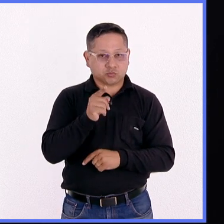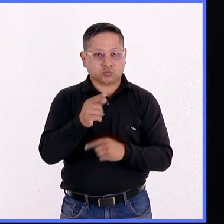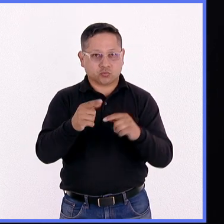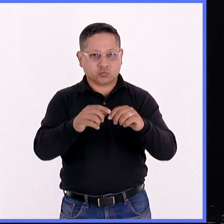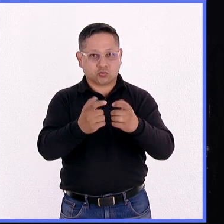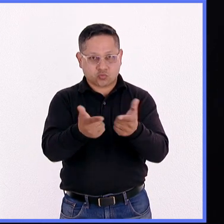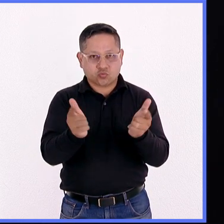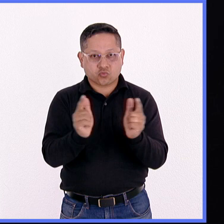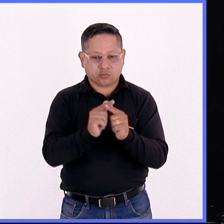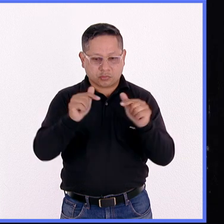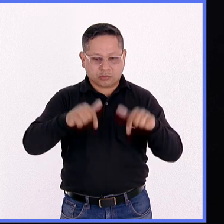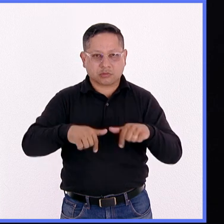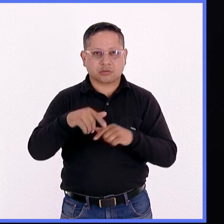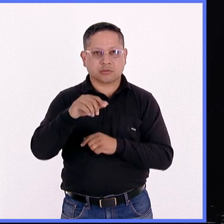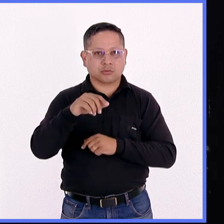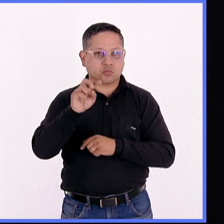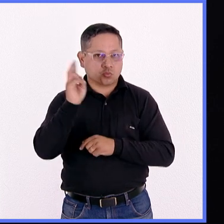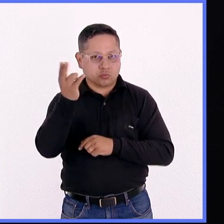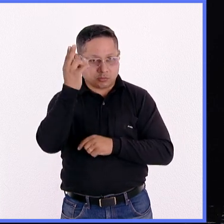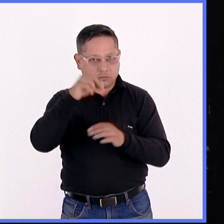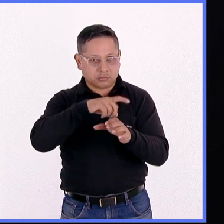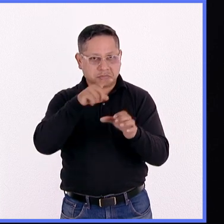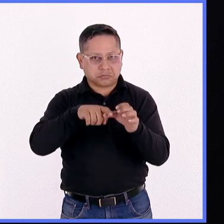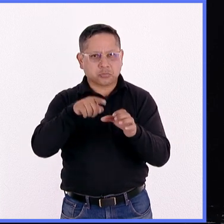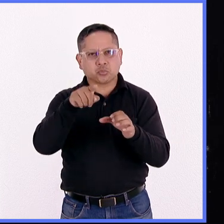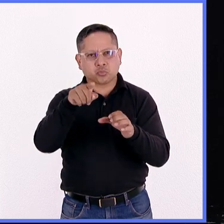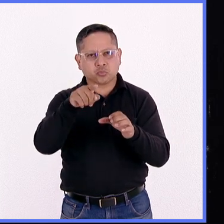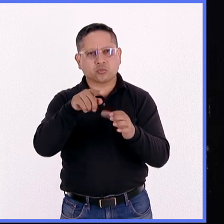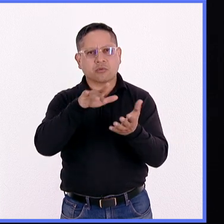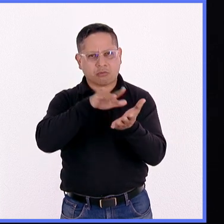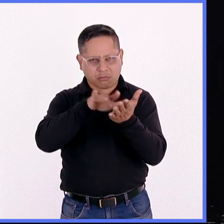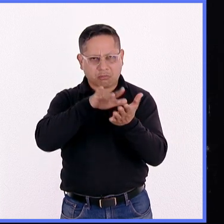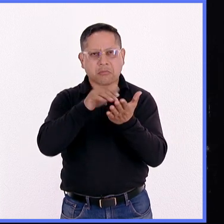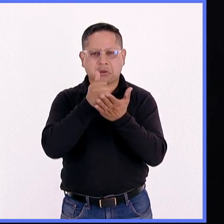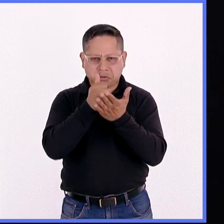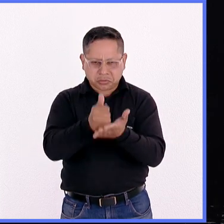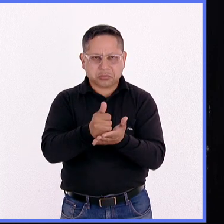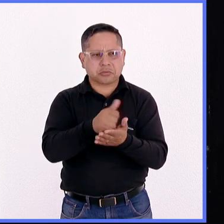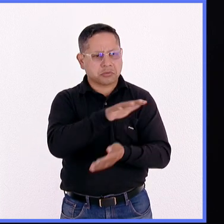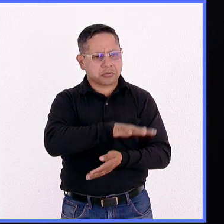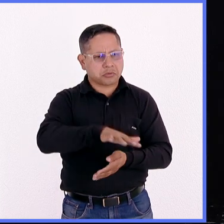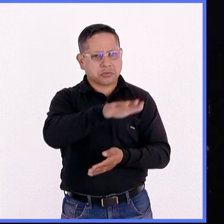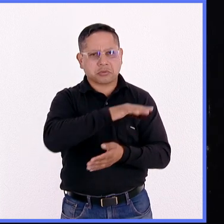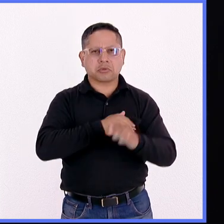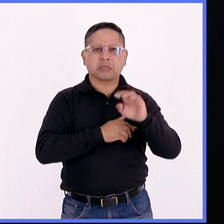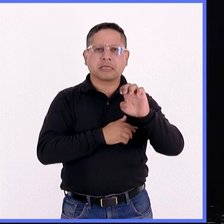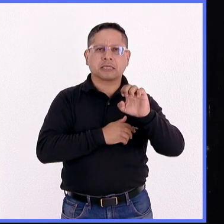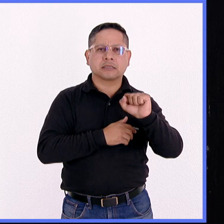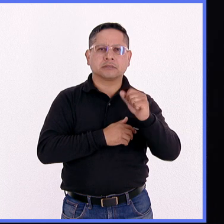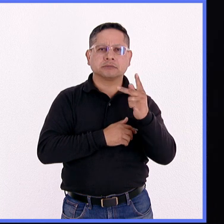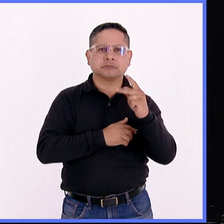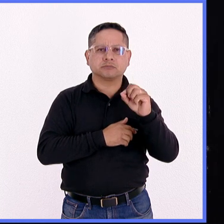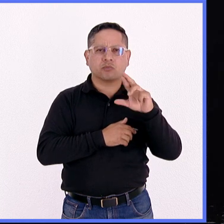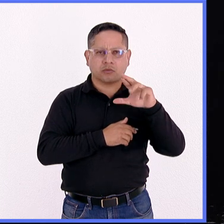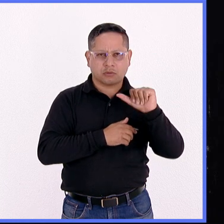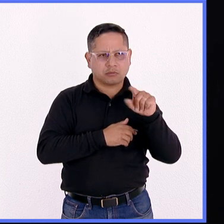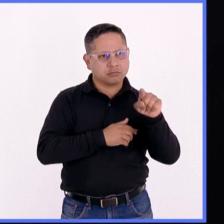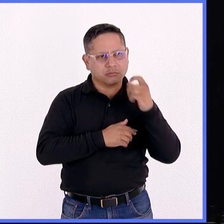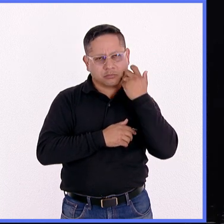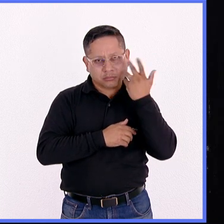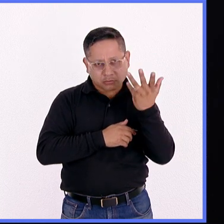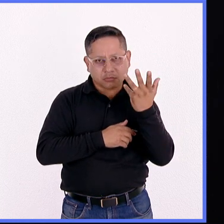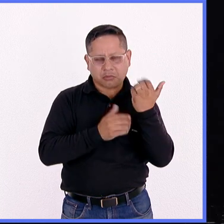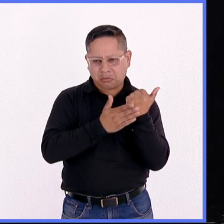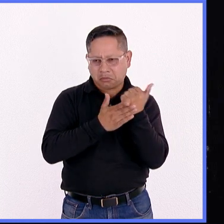parte de la comunidad universitaria, puedes acudir y buscar apoyo en el Espacio de Orientación y Atención Psicológica ESPORA